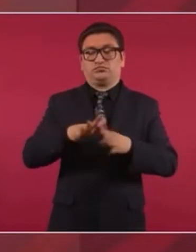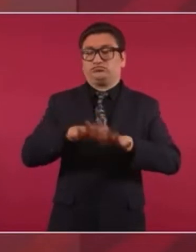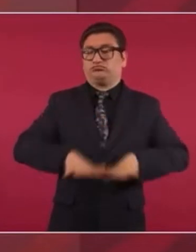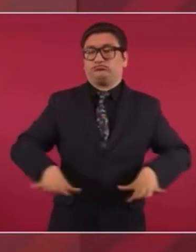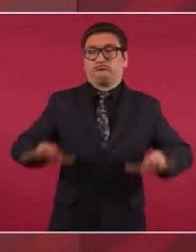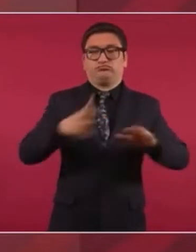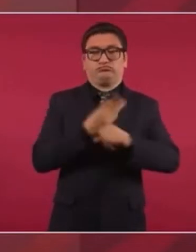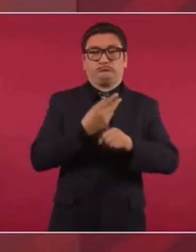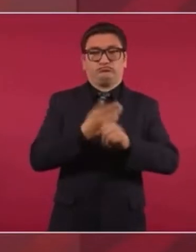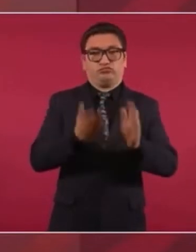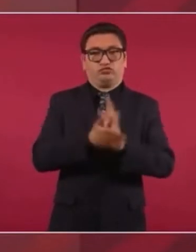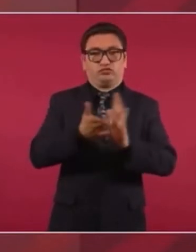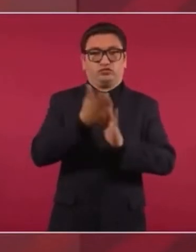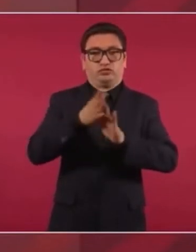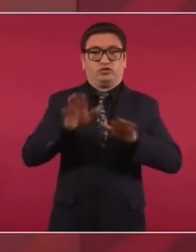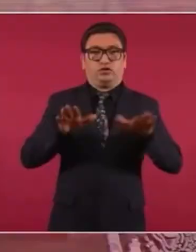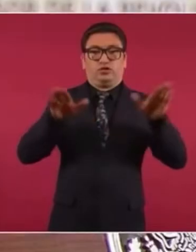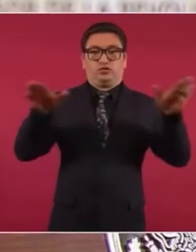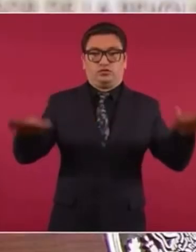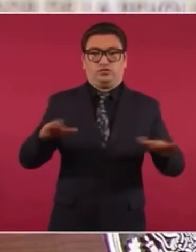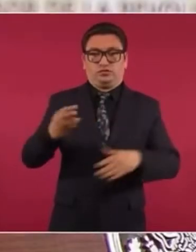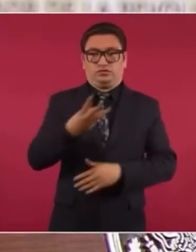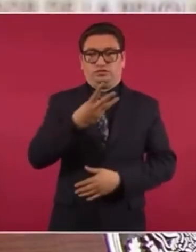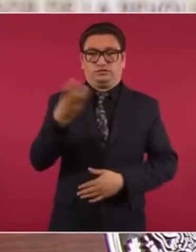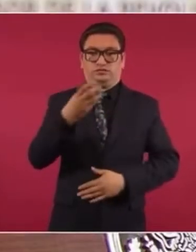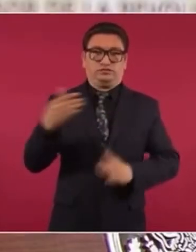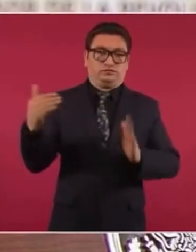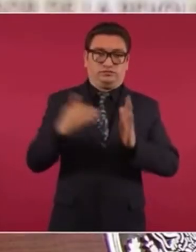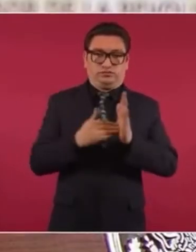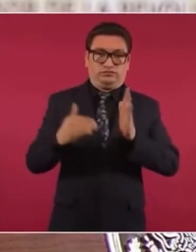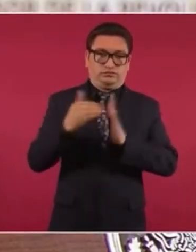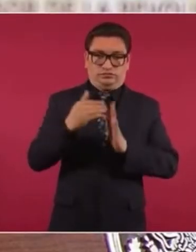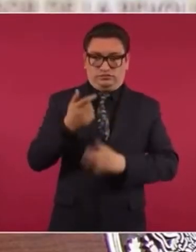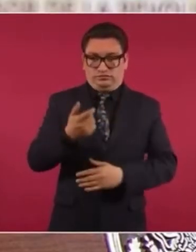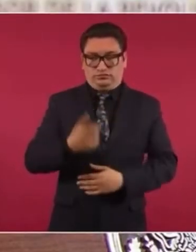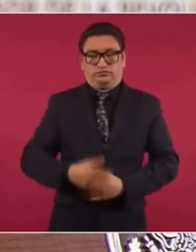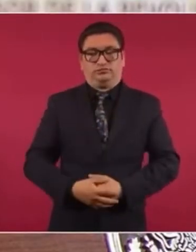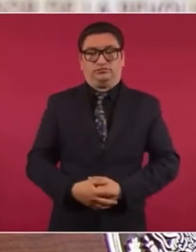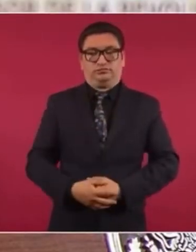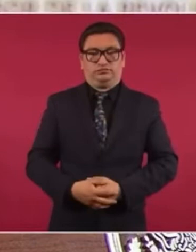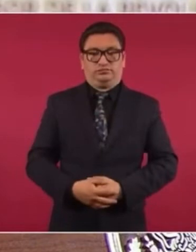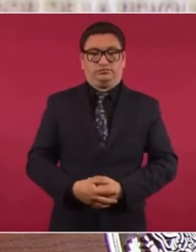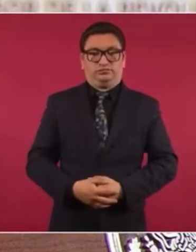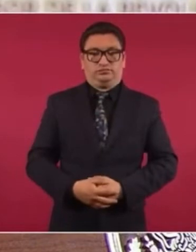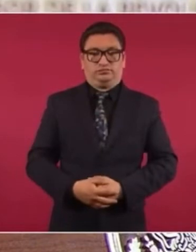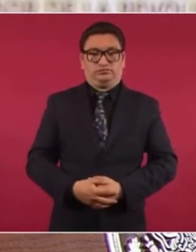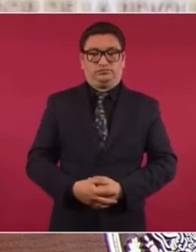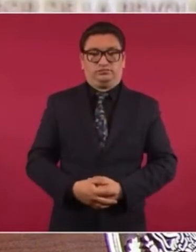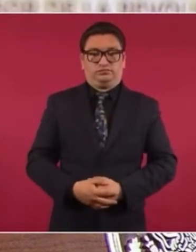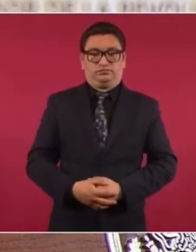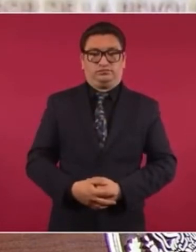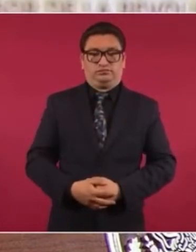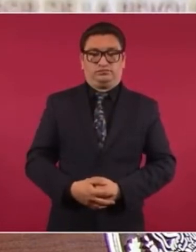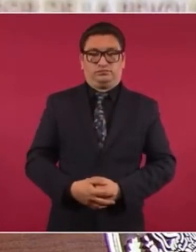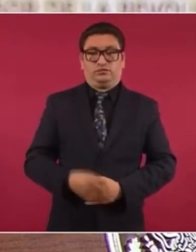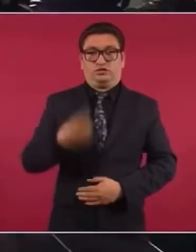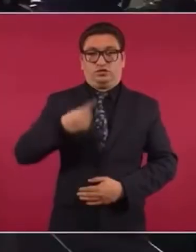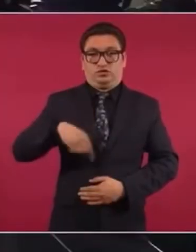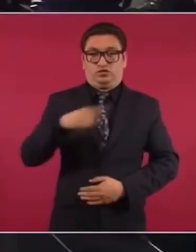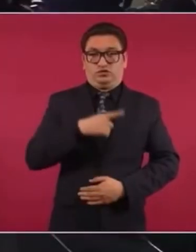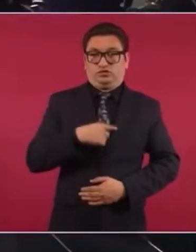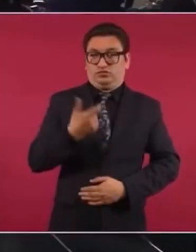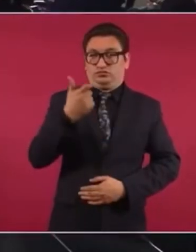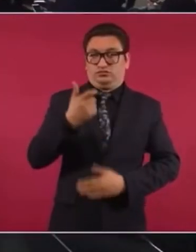en trescientos mil millones de pesos y lo hicimos en